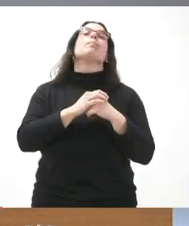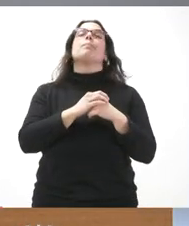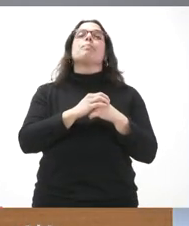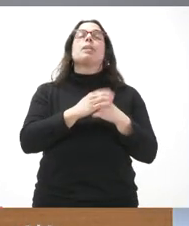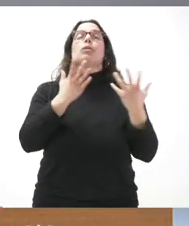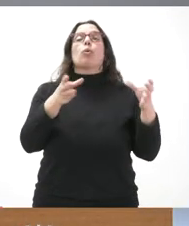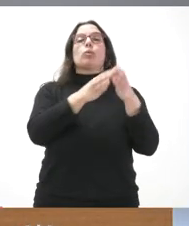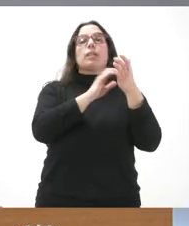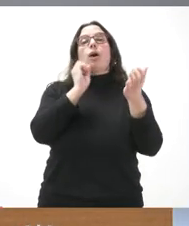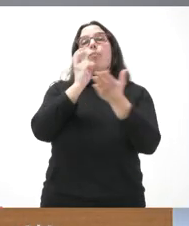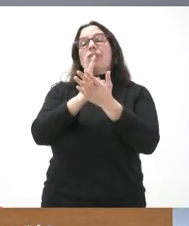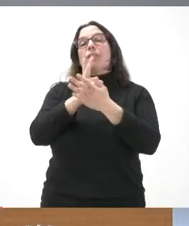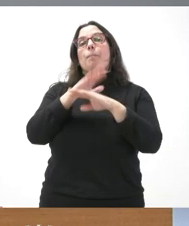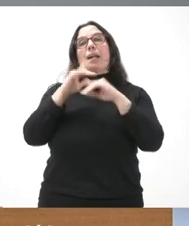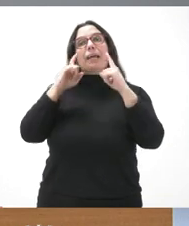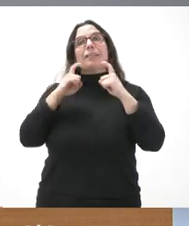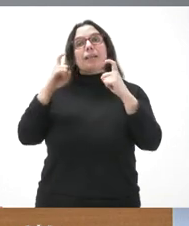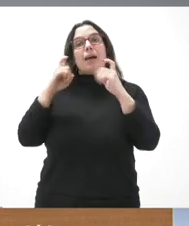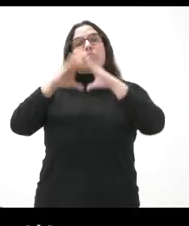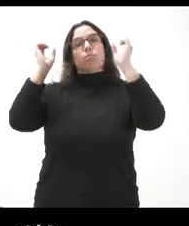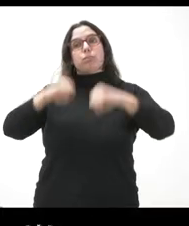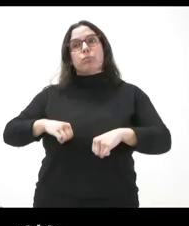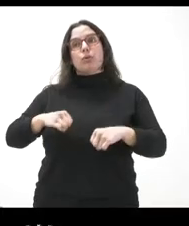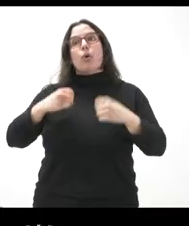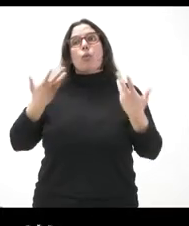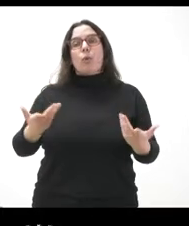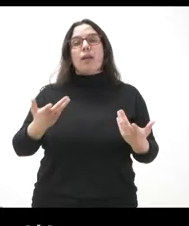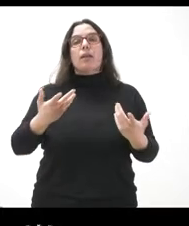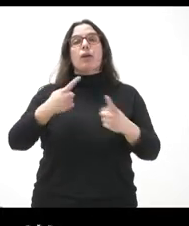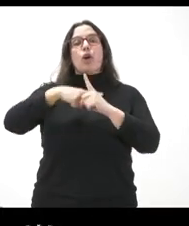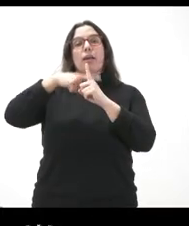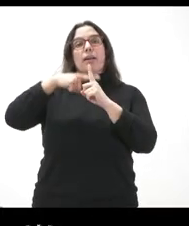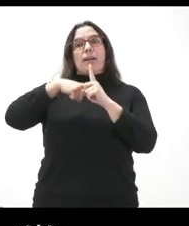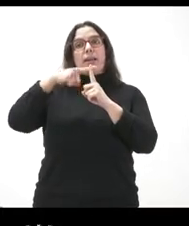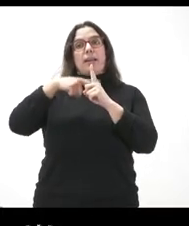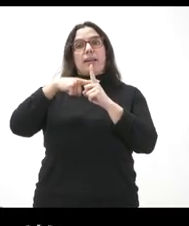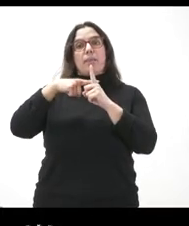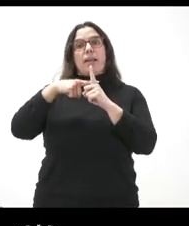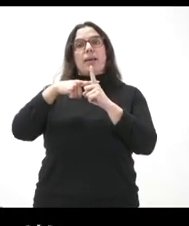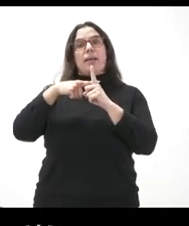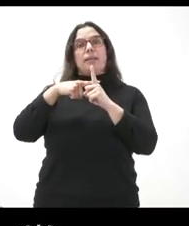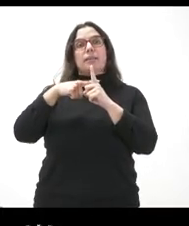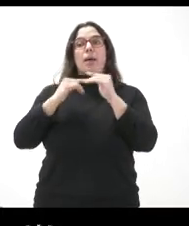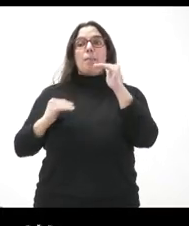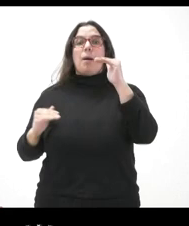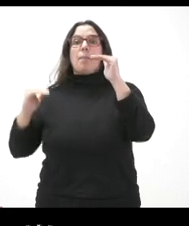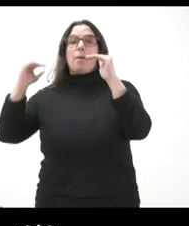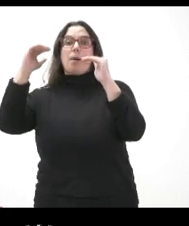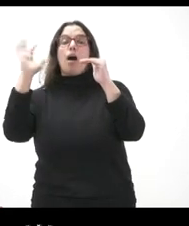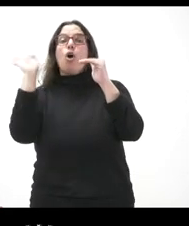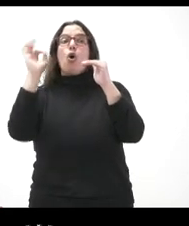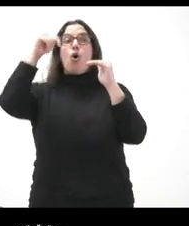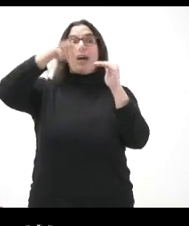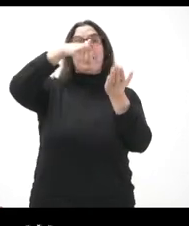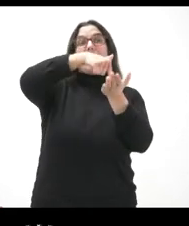en este caso para llegar a ese punto sería subir el nivel de las comunidades con parámetros más bajos o bajar el nivel de exigencia